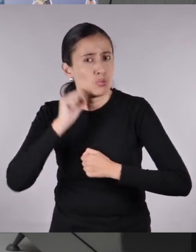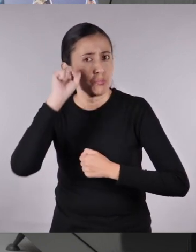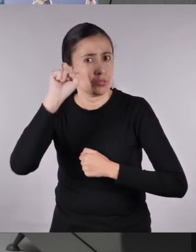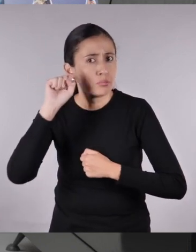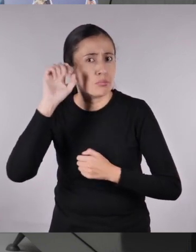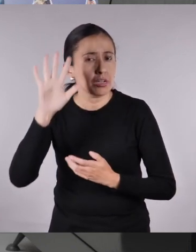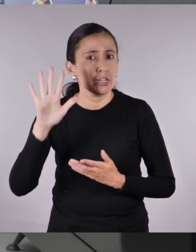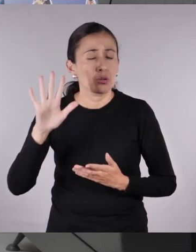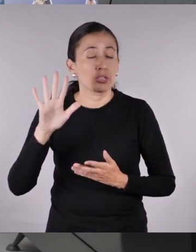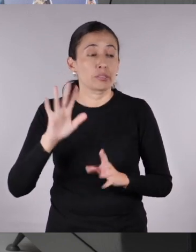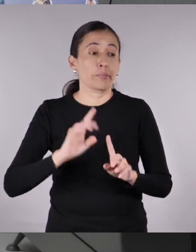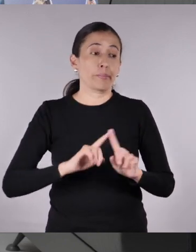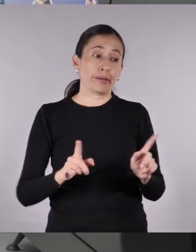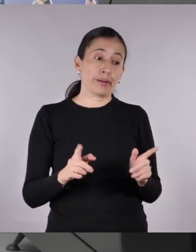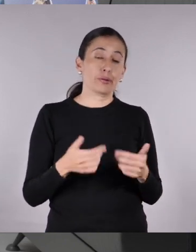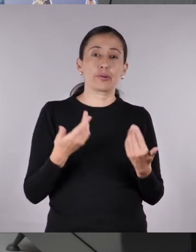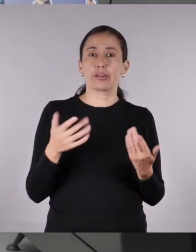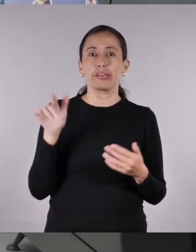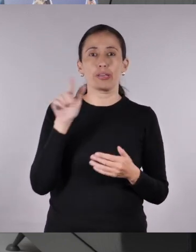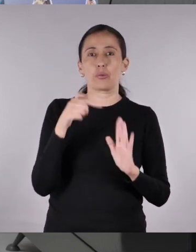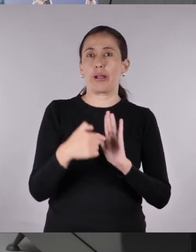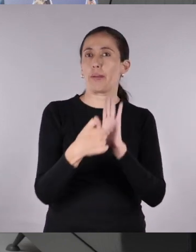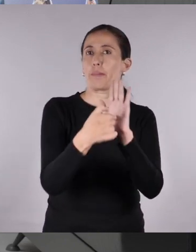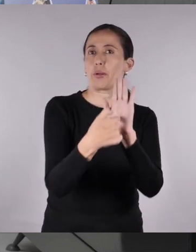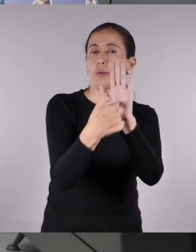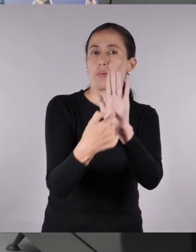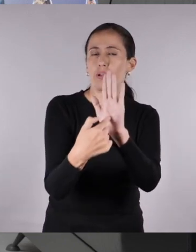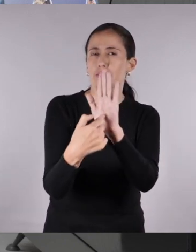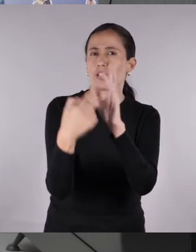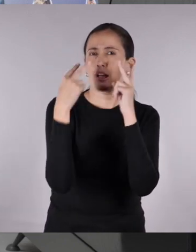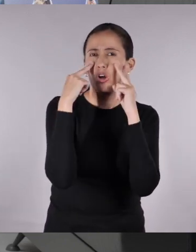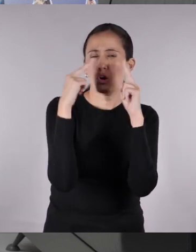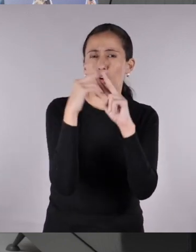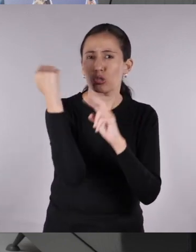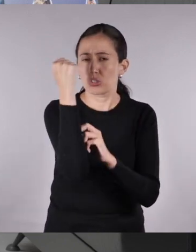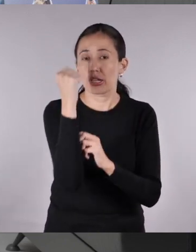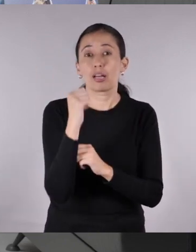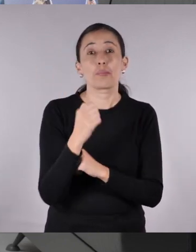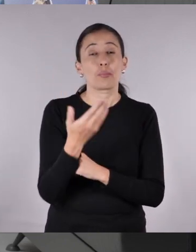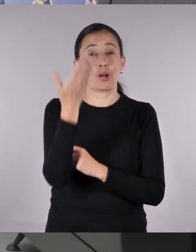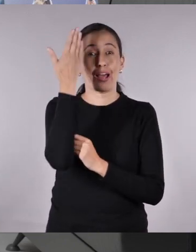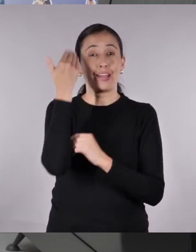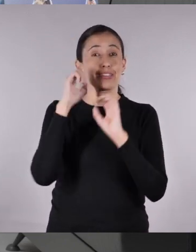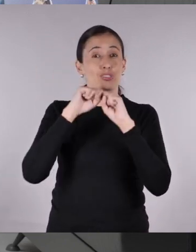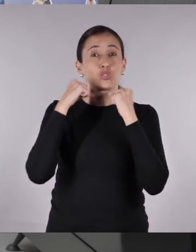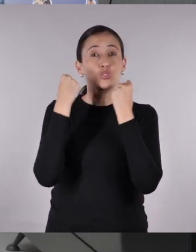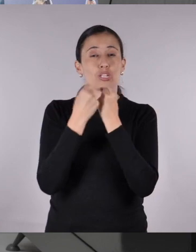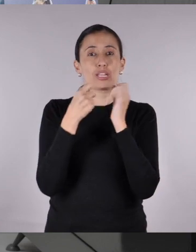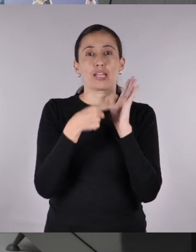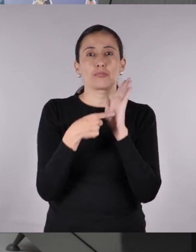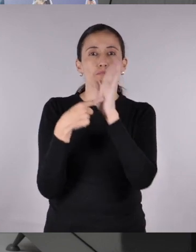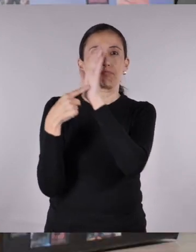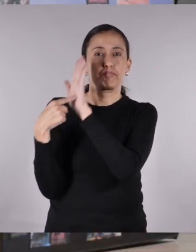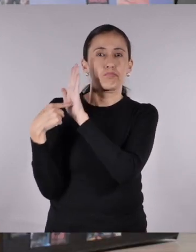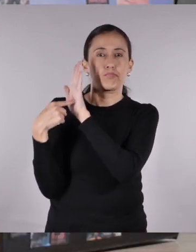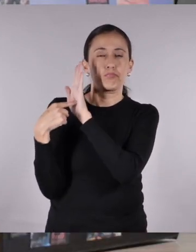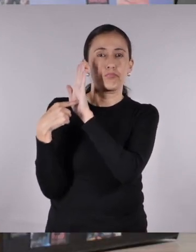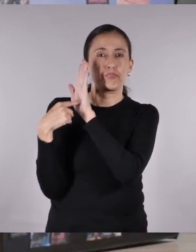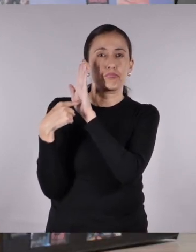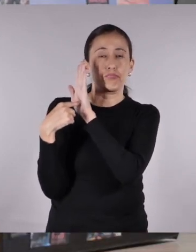hay tantas otras. Pero como siempre, ellas no son tan conocidas porque no se les ha dado la importancia que merecen.